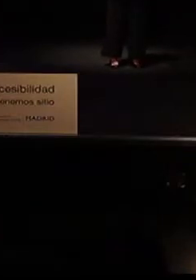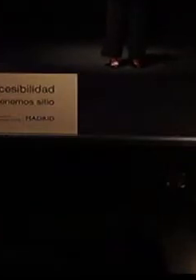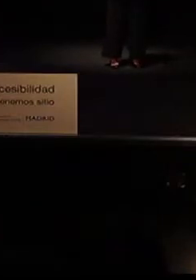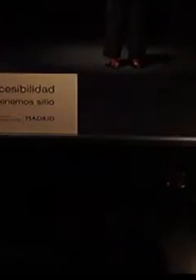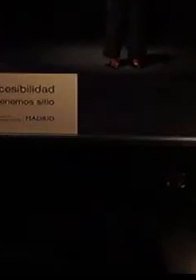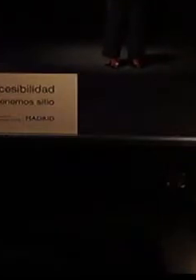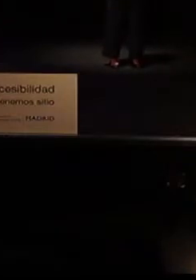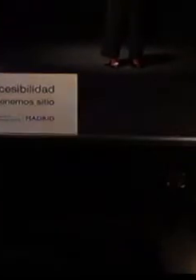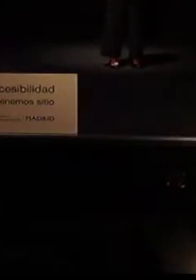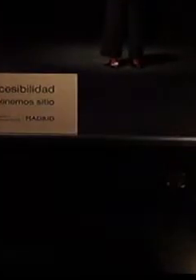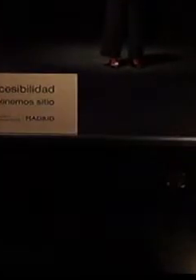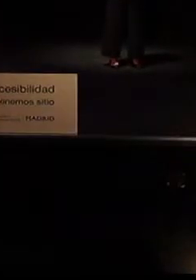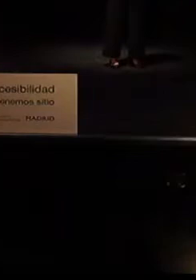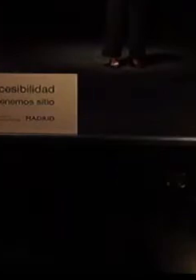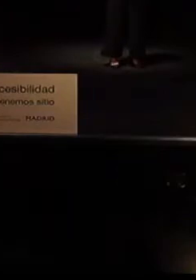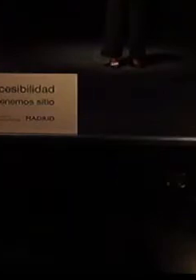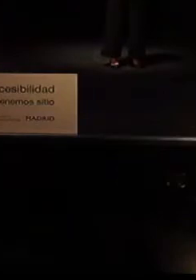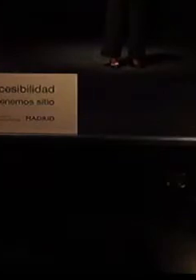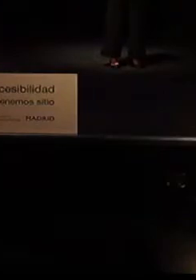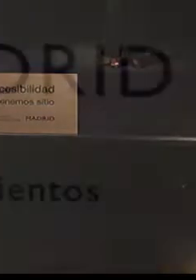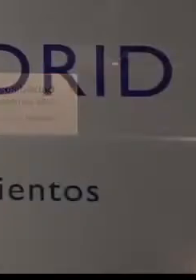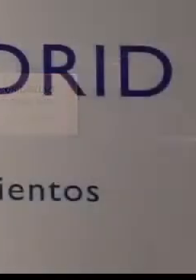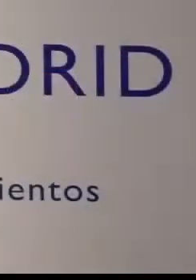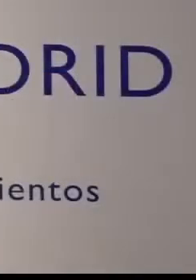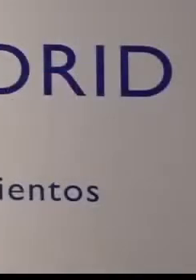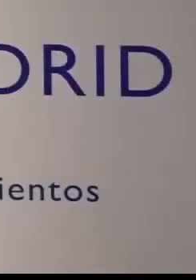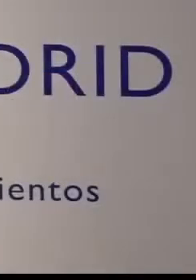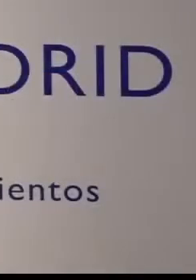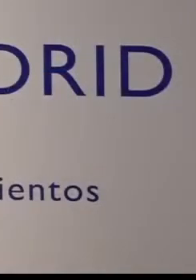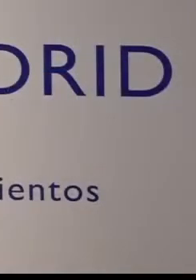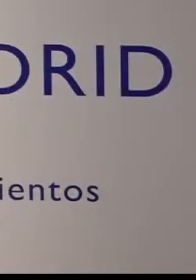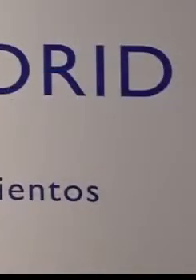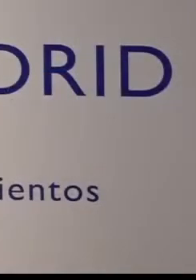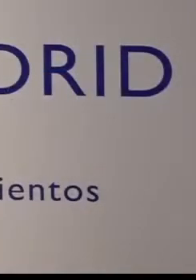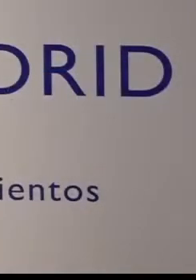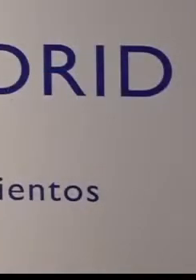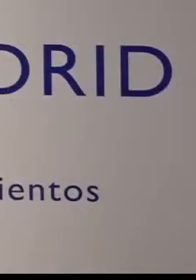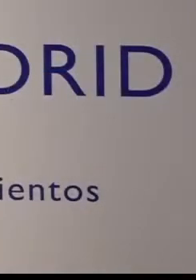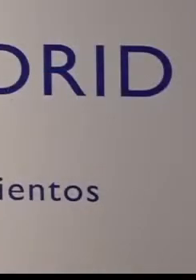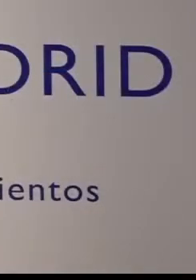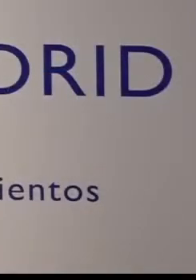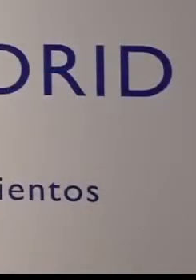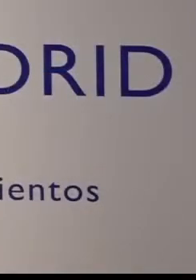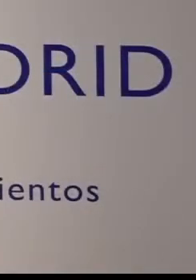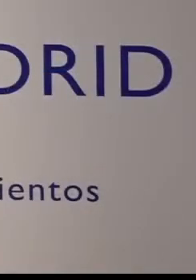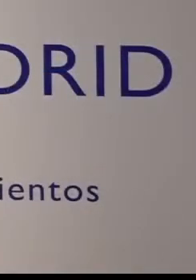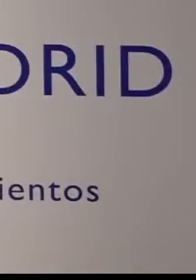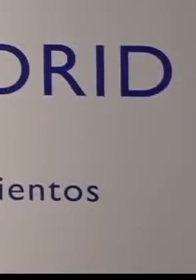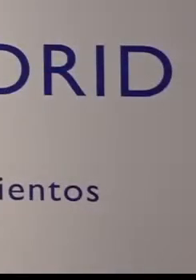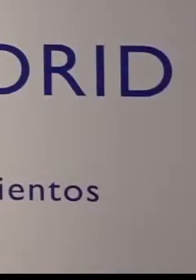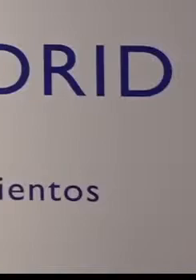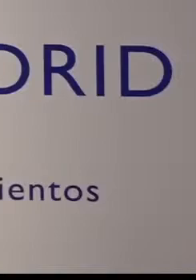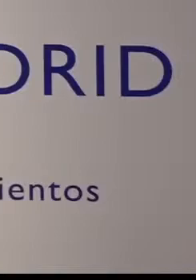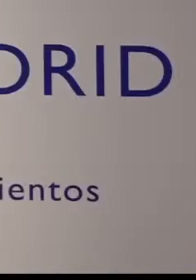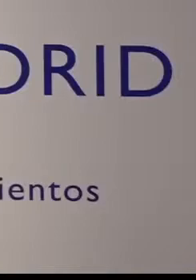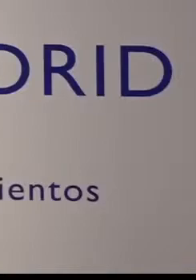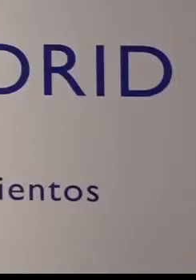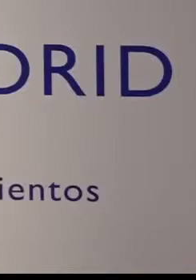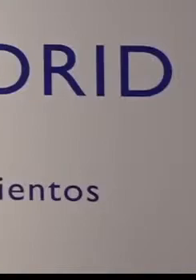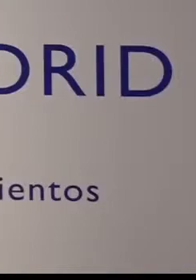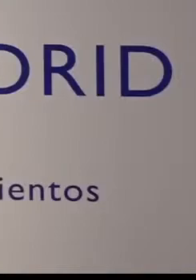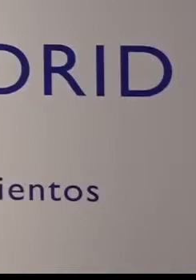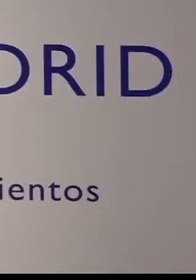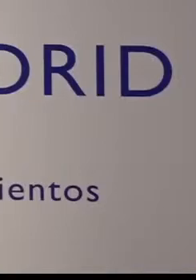preparando esta ponencia, cuando estaba pensando en ella, lo primero que me vino a la cabeza fue,